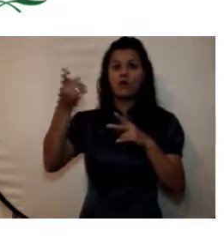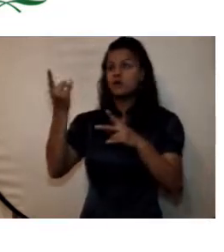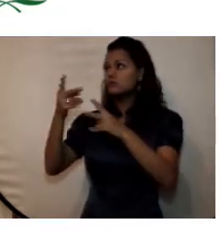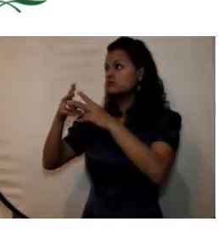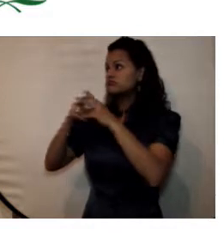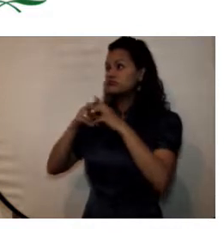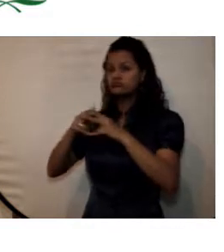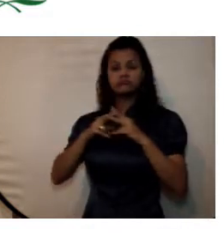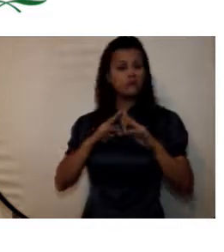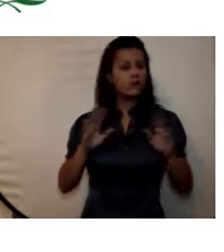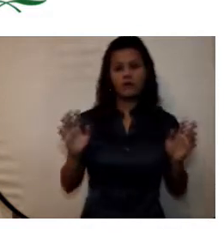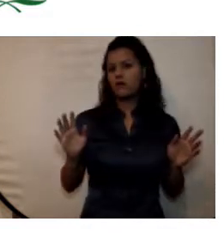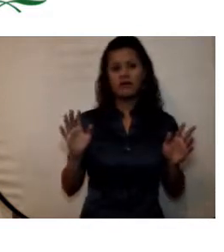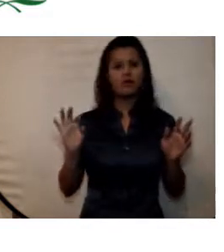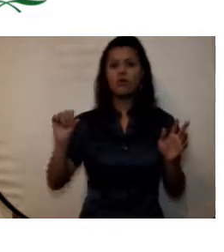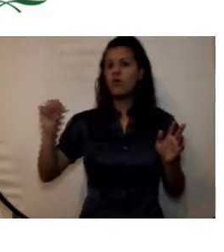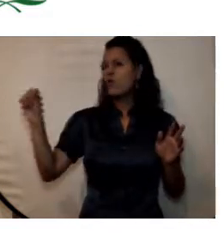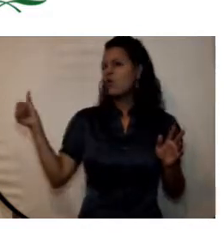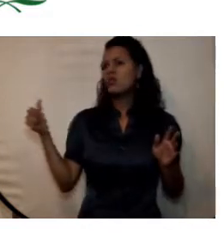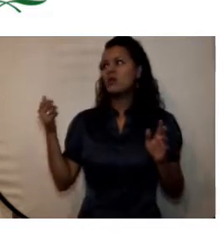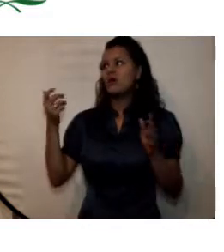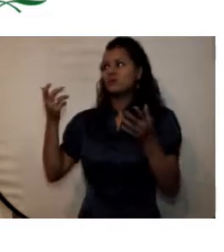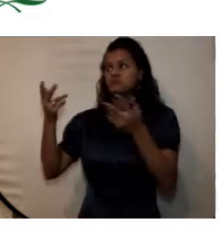ni de ninguna naturaleza